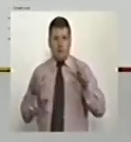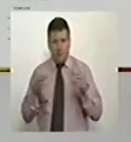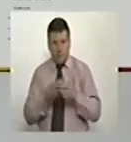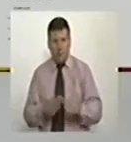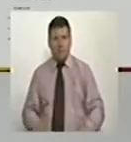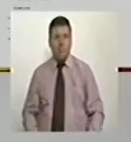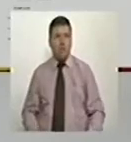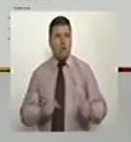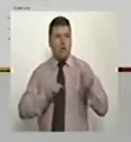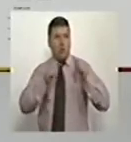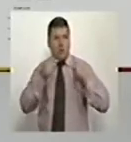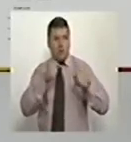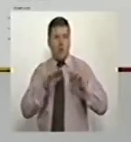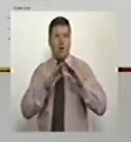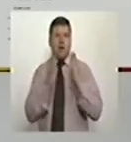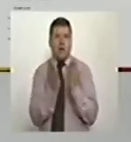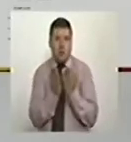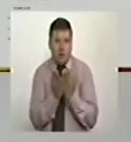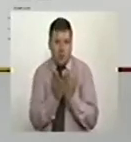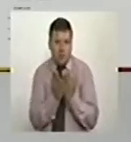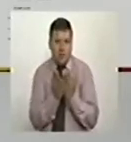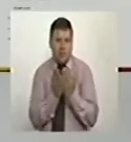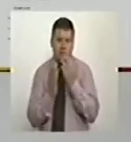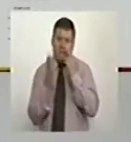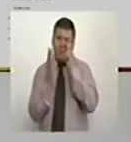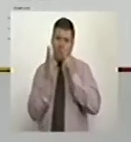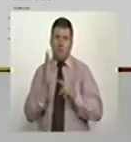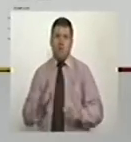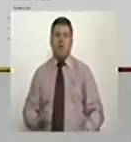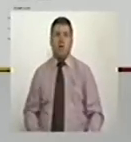Competencia. Educación y asuntos fiscales.